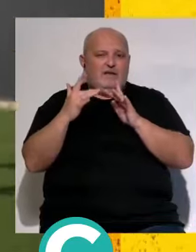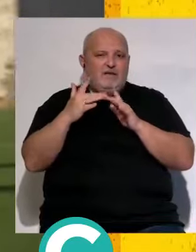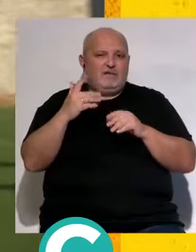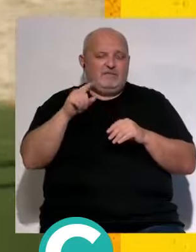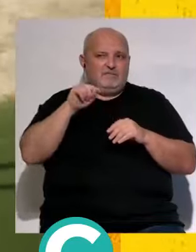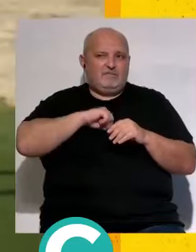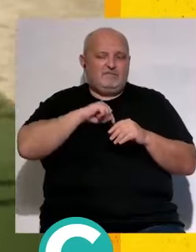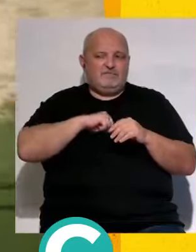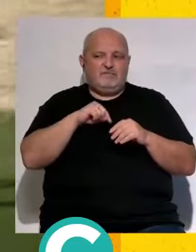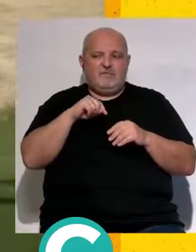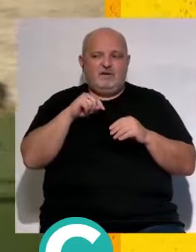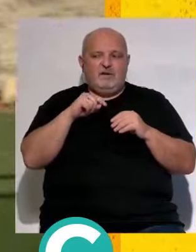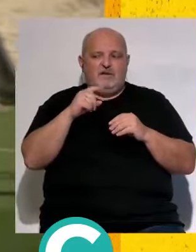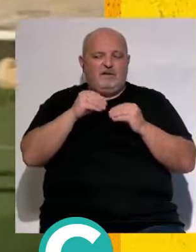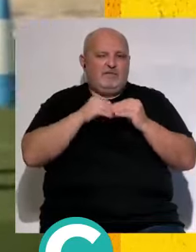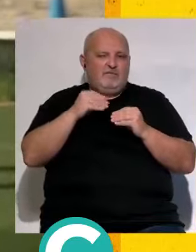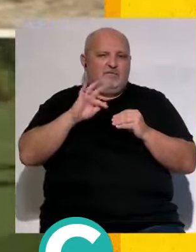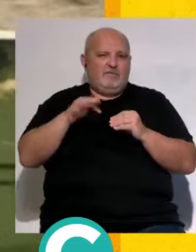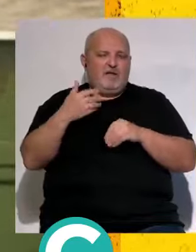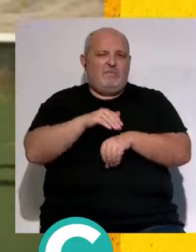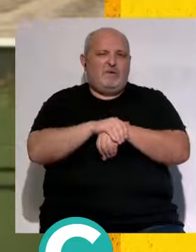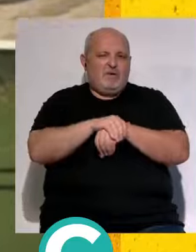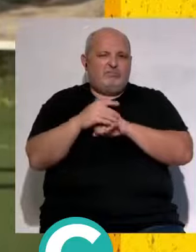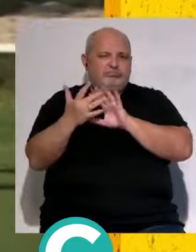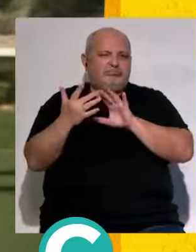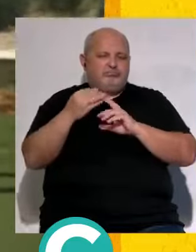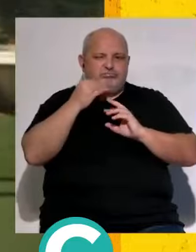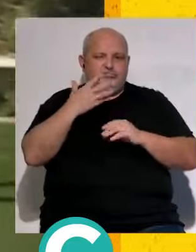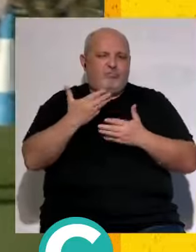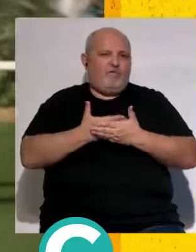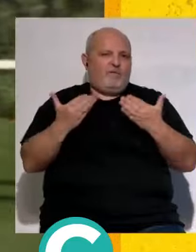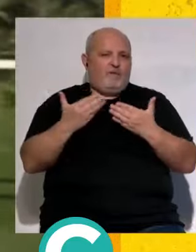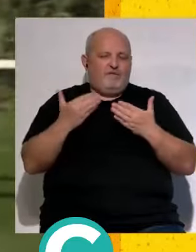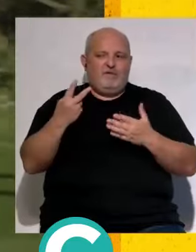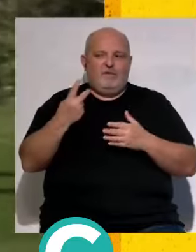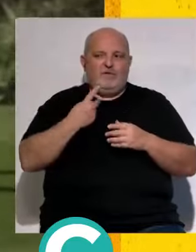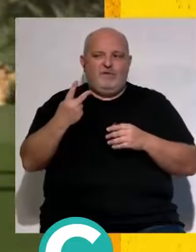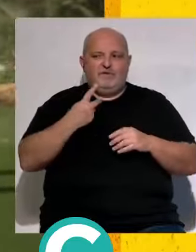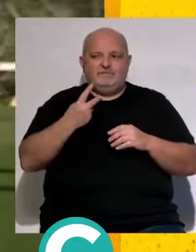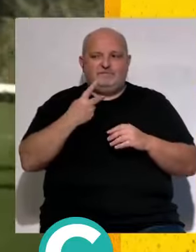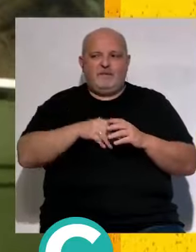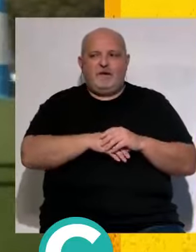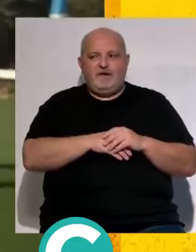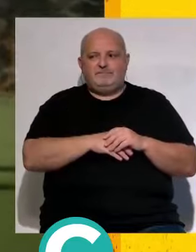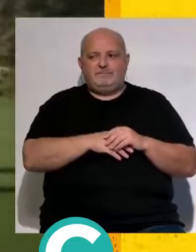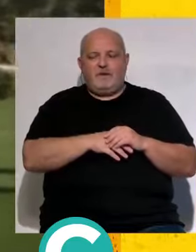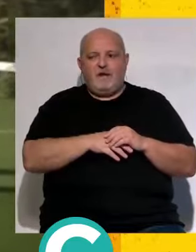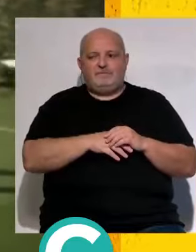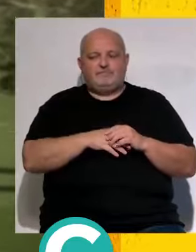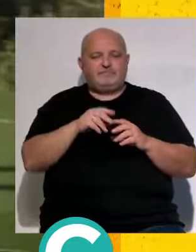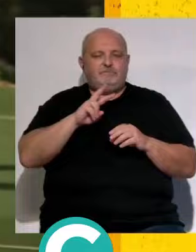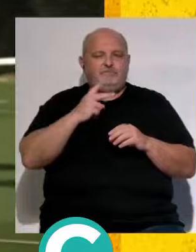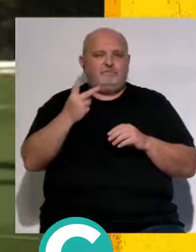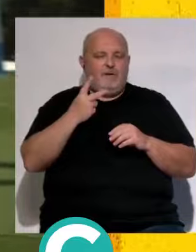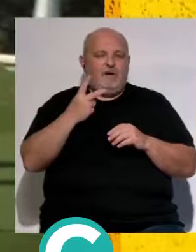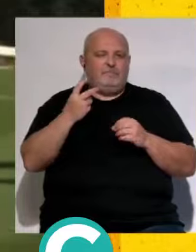dentro de la cancha no hay amigas y vamos vamos a a muertos los dos eso es normal yo sé cómo